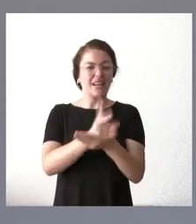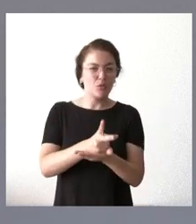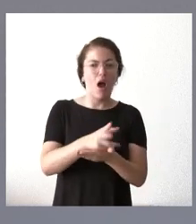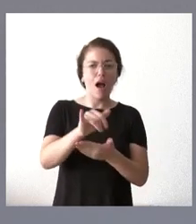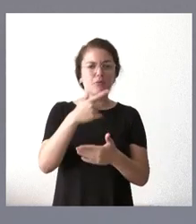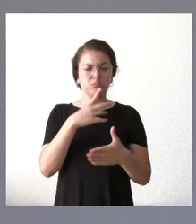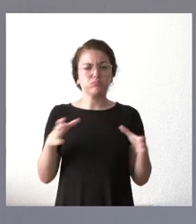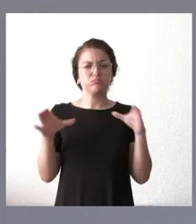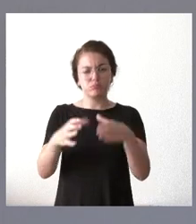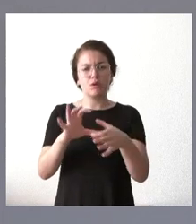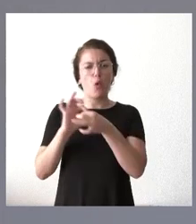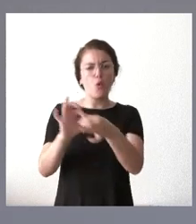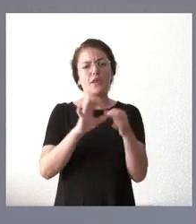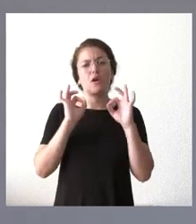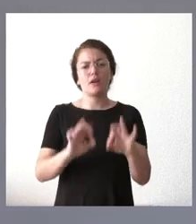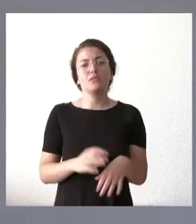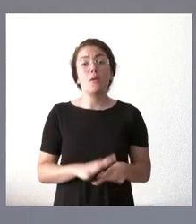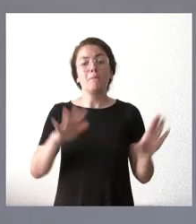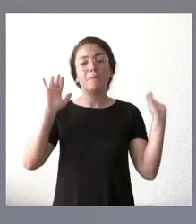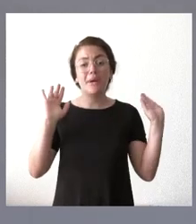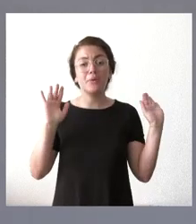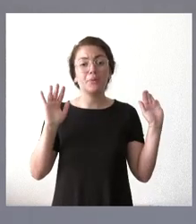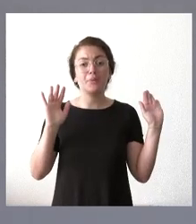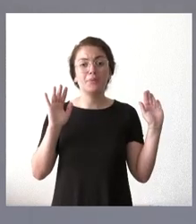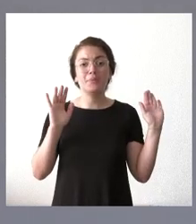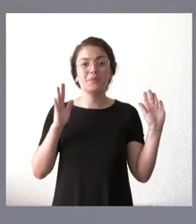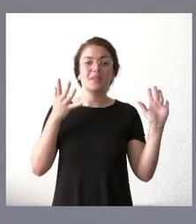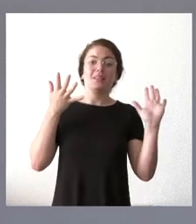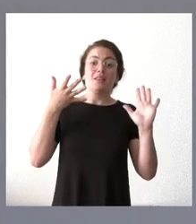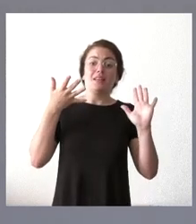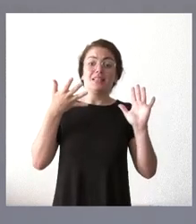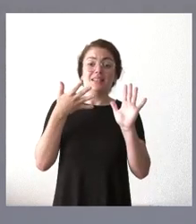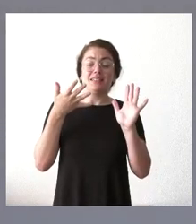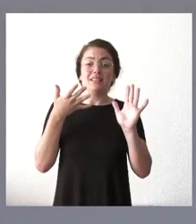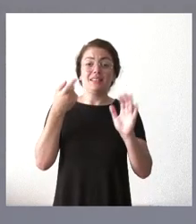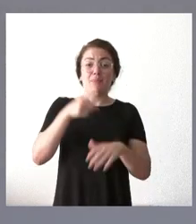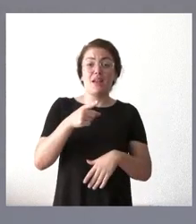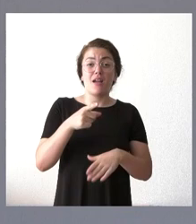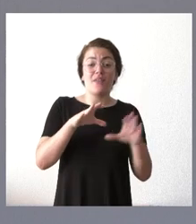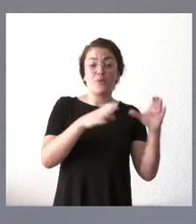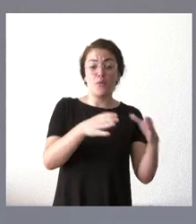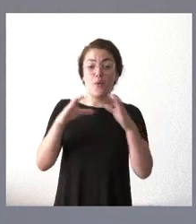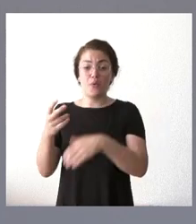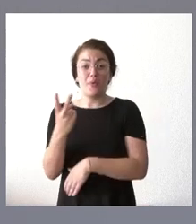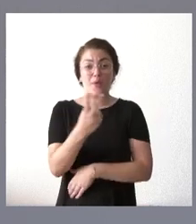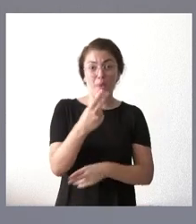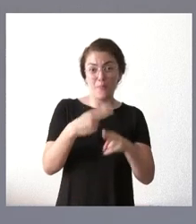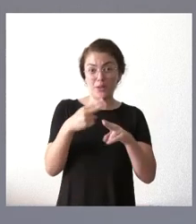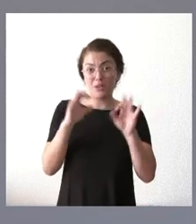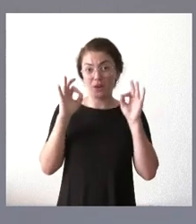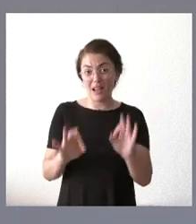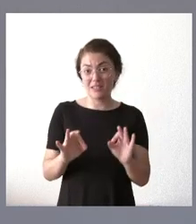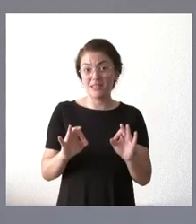alguno, como hemos dicho más de una ocasión, que estamos ante un Gobierno que es sustentado por dos partidos políticos y una persona puede coincidir